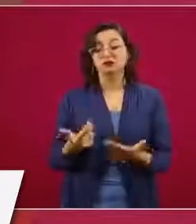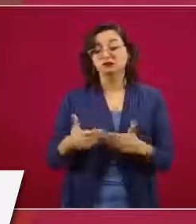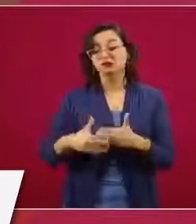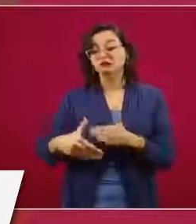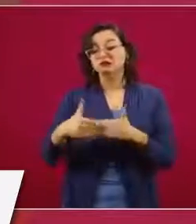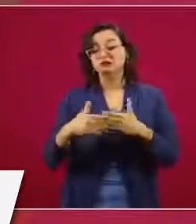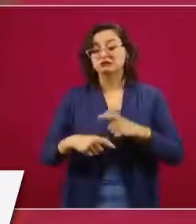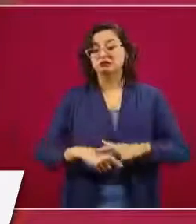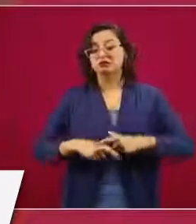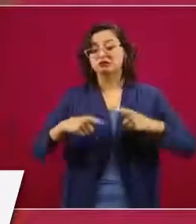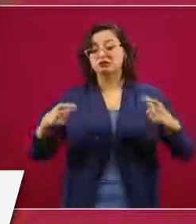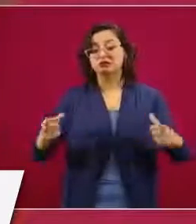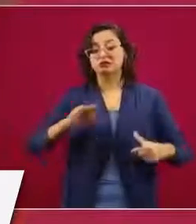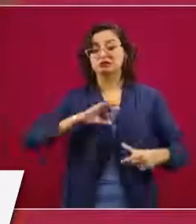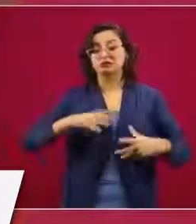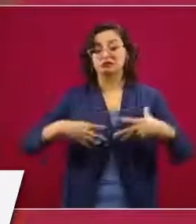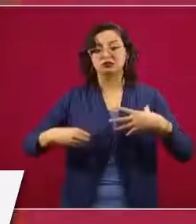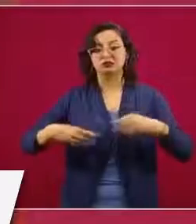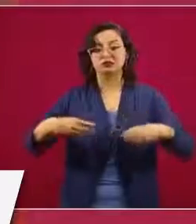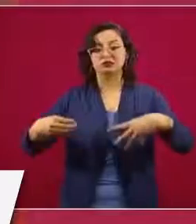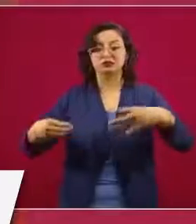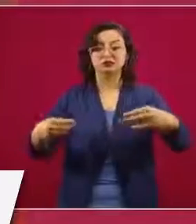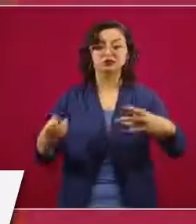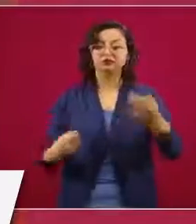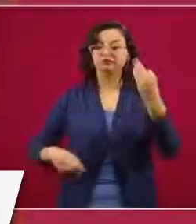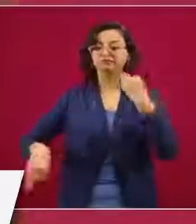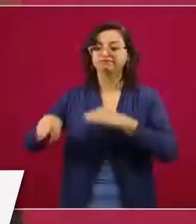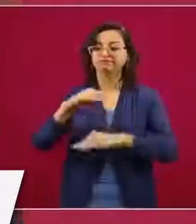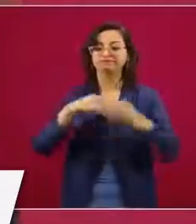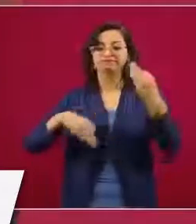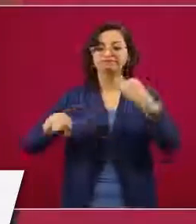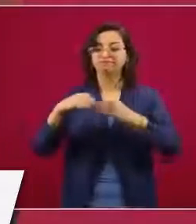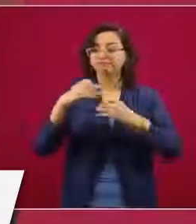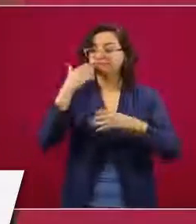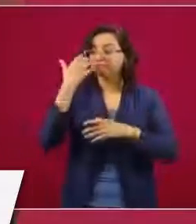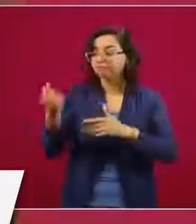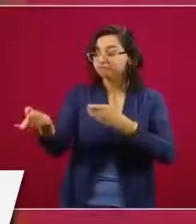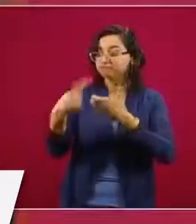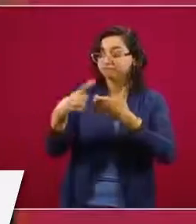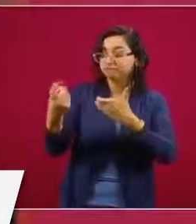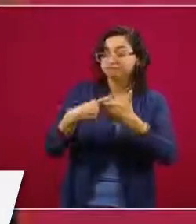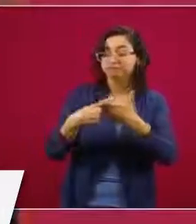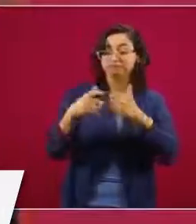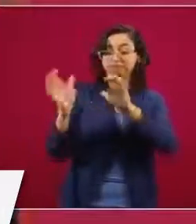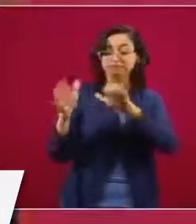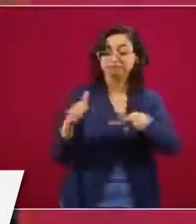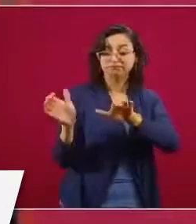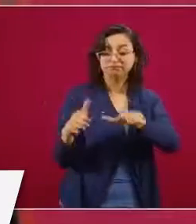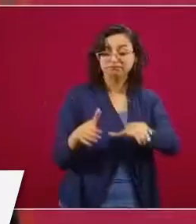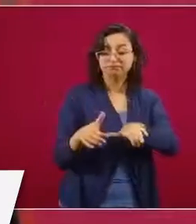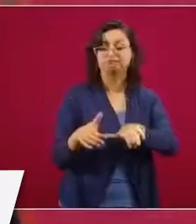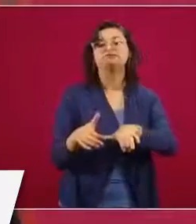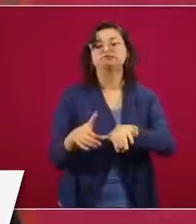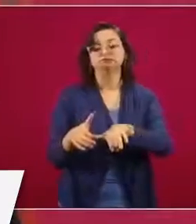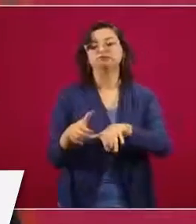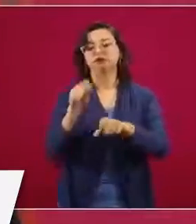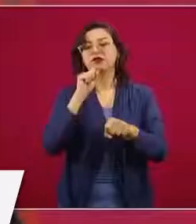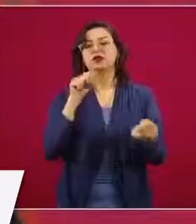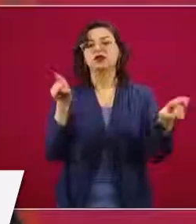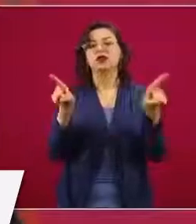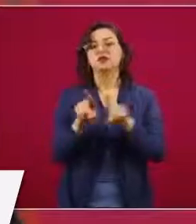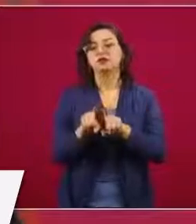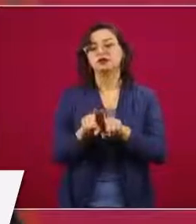Entonces, todos los que puedan adherirse, sumarse, es otra forma